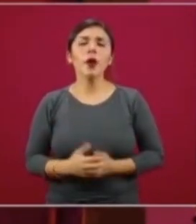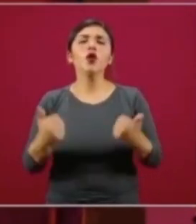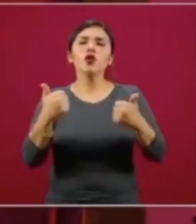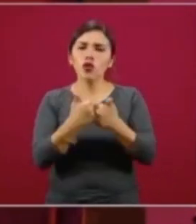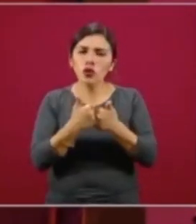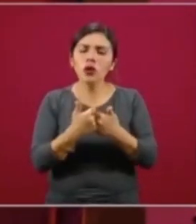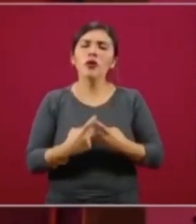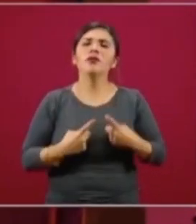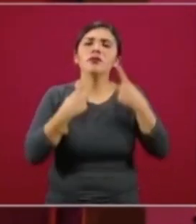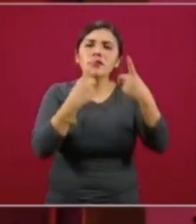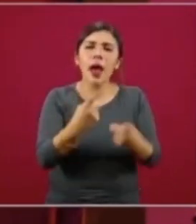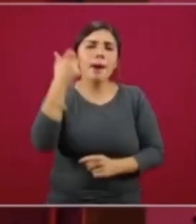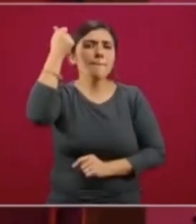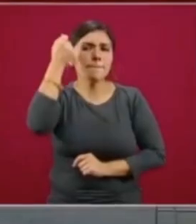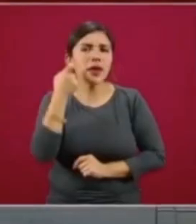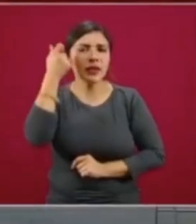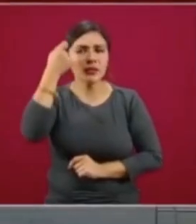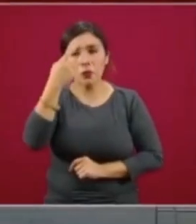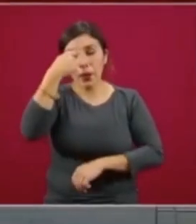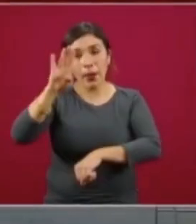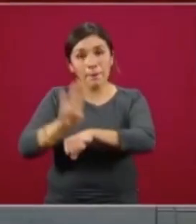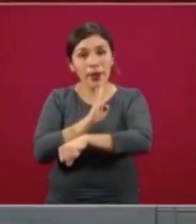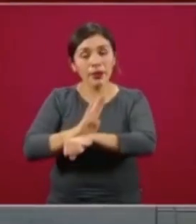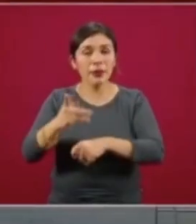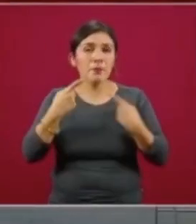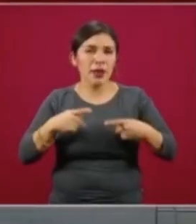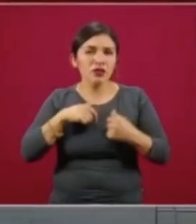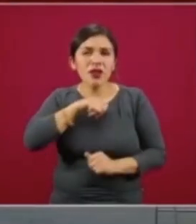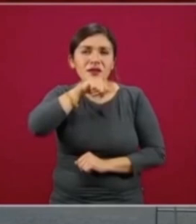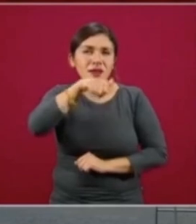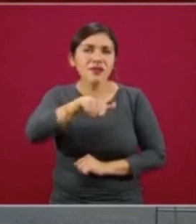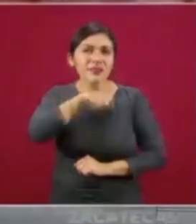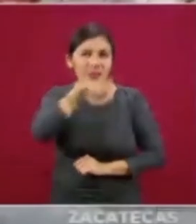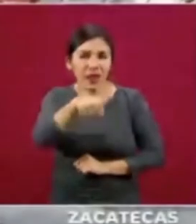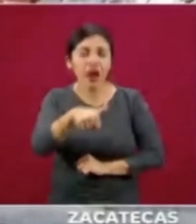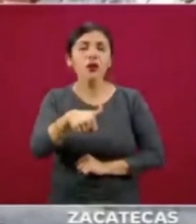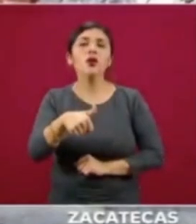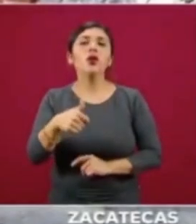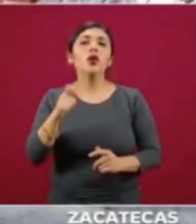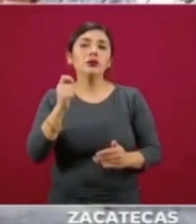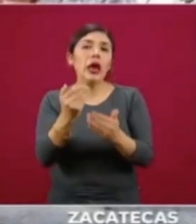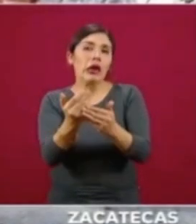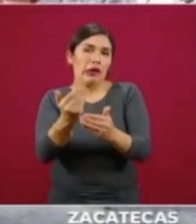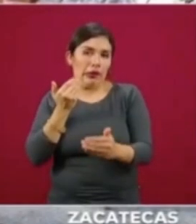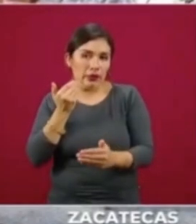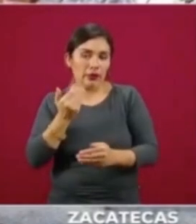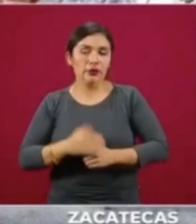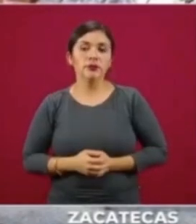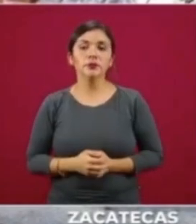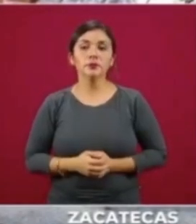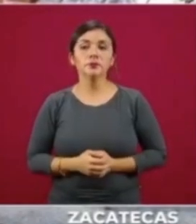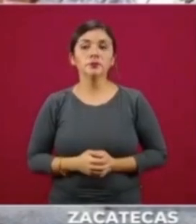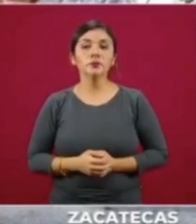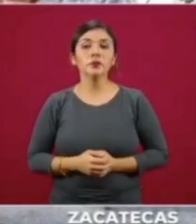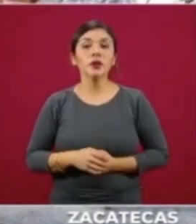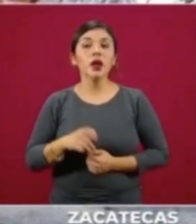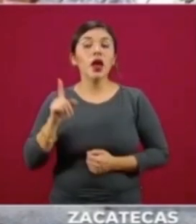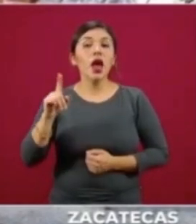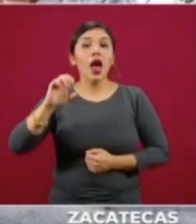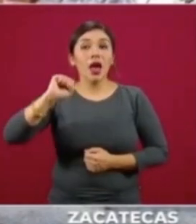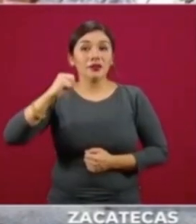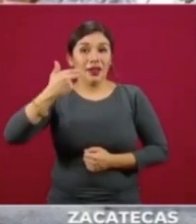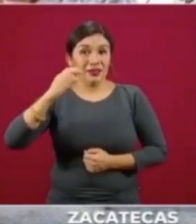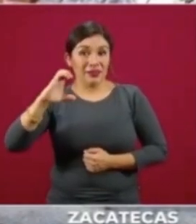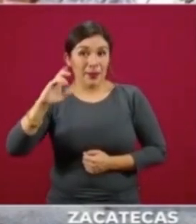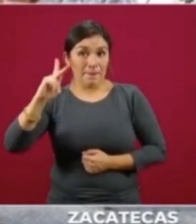entrega de la pensión para el bienestar de adultos mayores fue adelantada. Decir que la Secretaría de